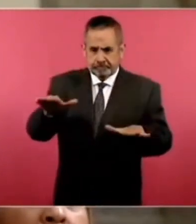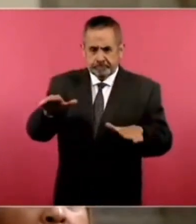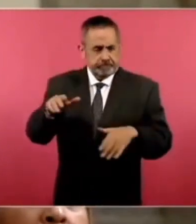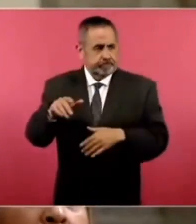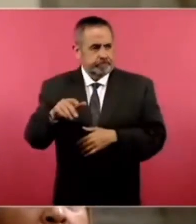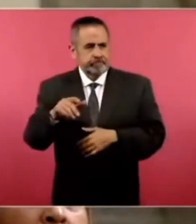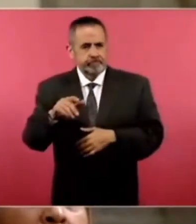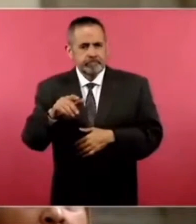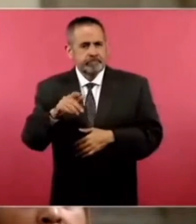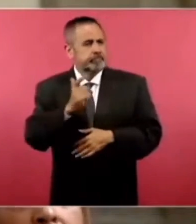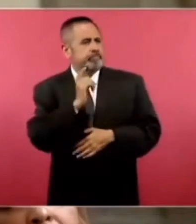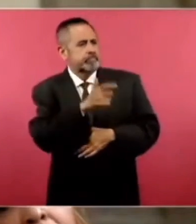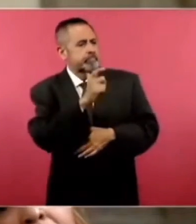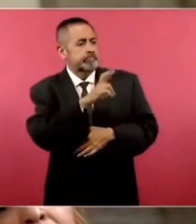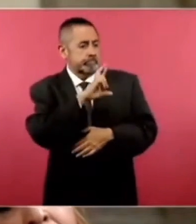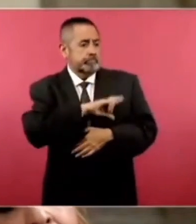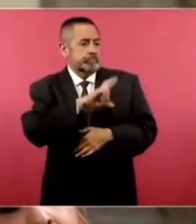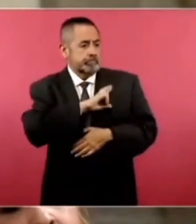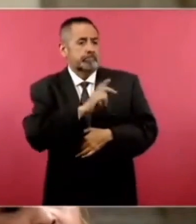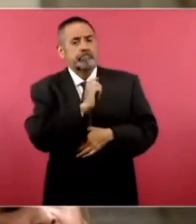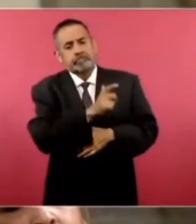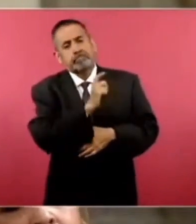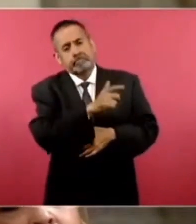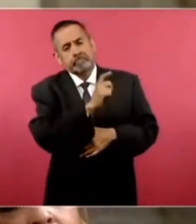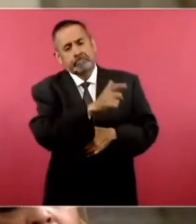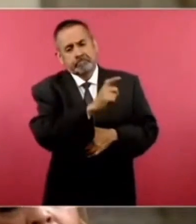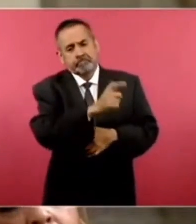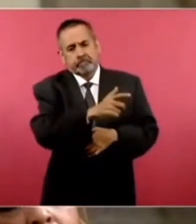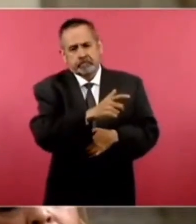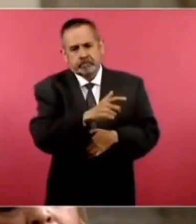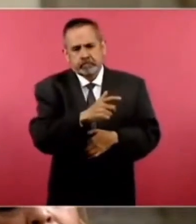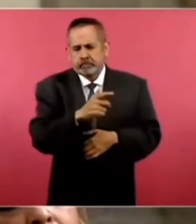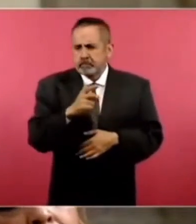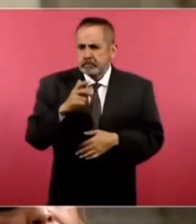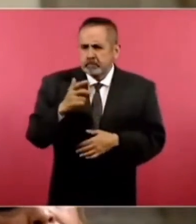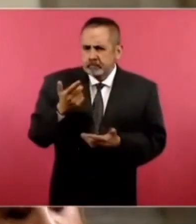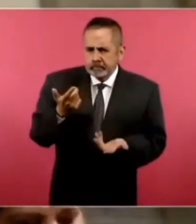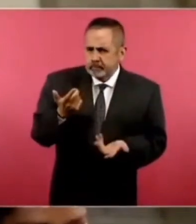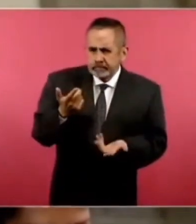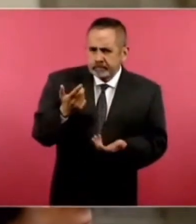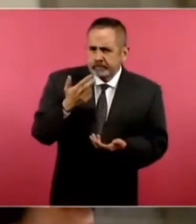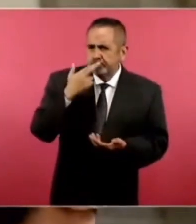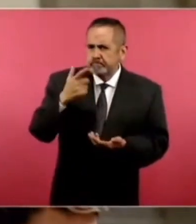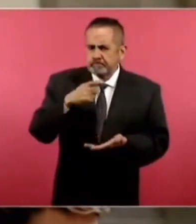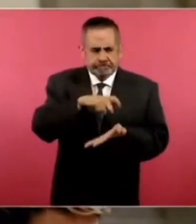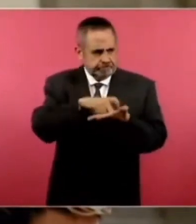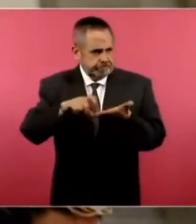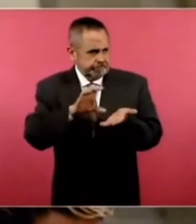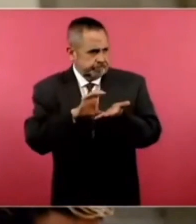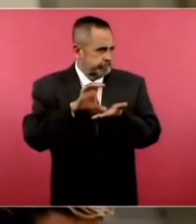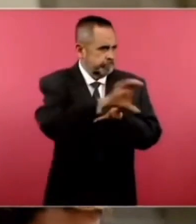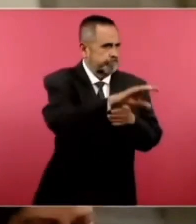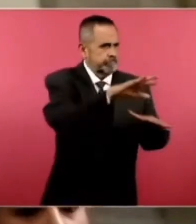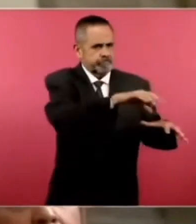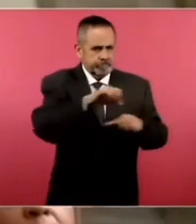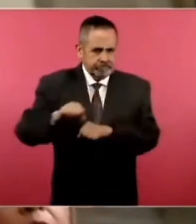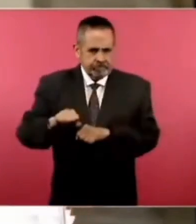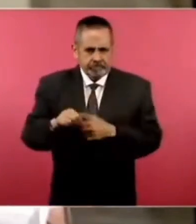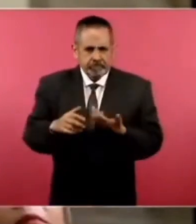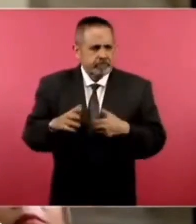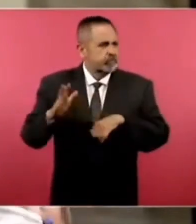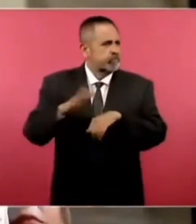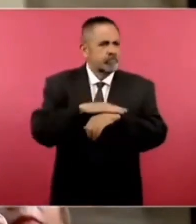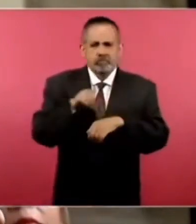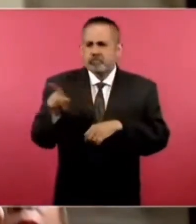hacer el arrendamiento financiero y la administración a una empresa tejana